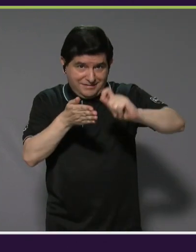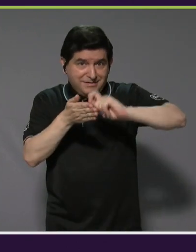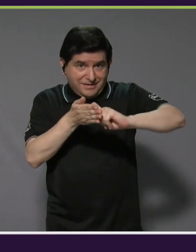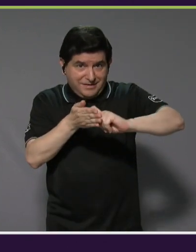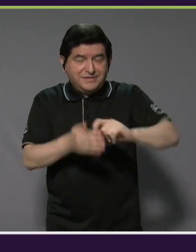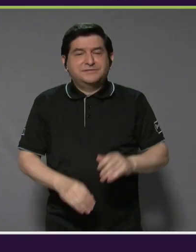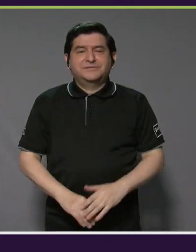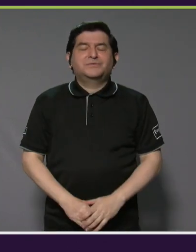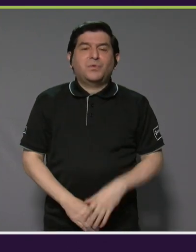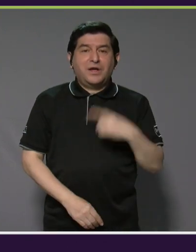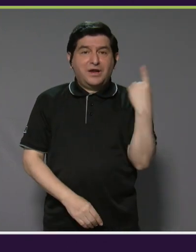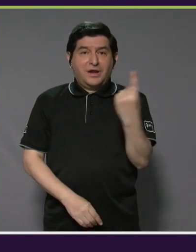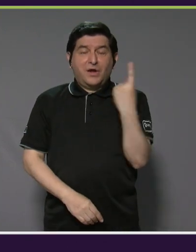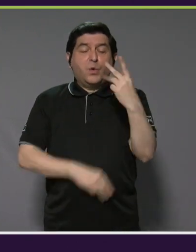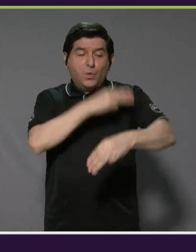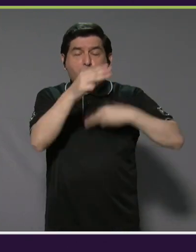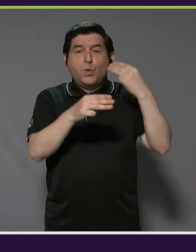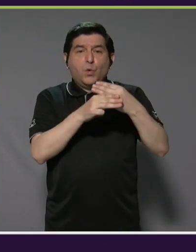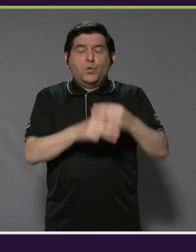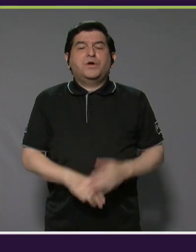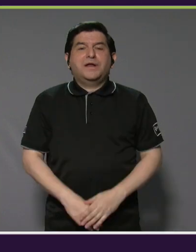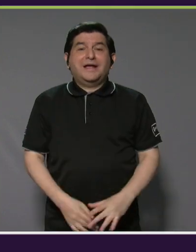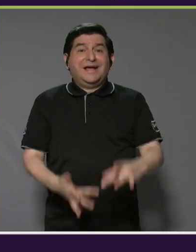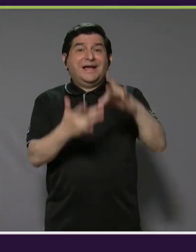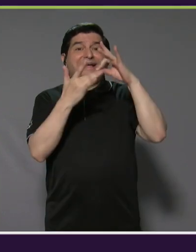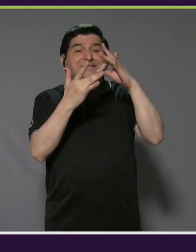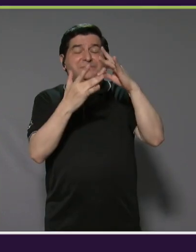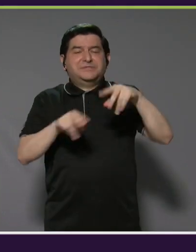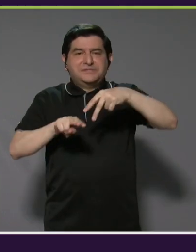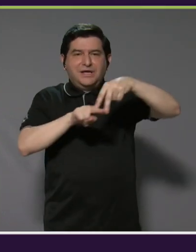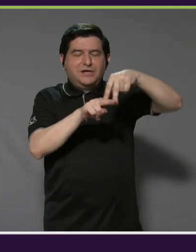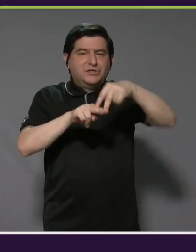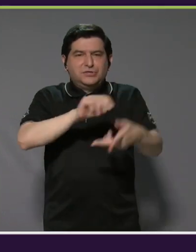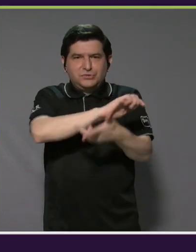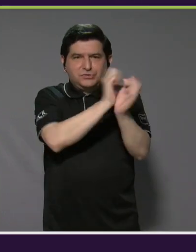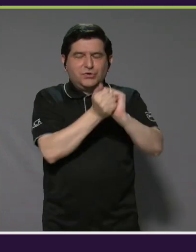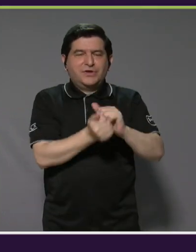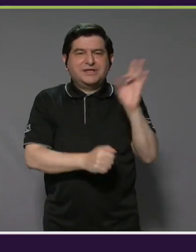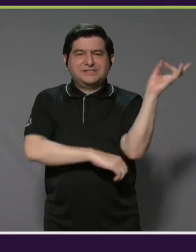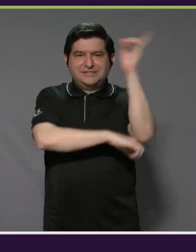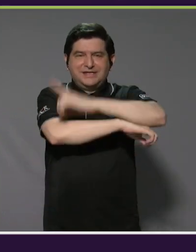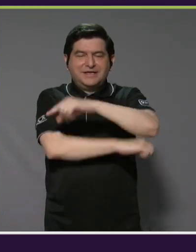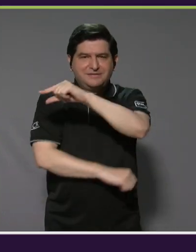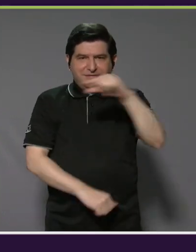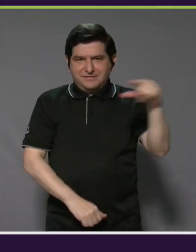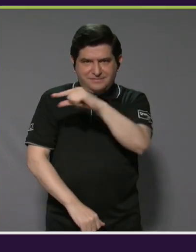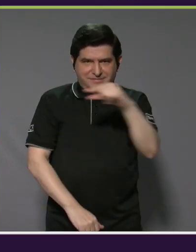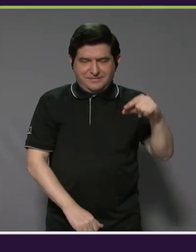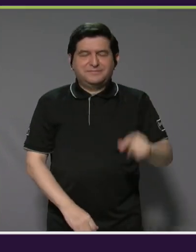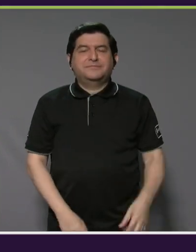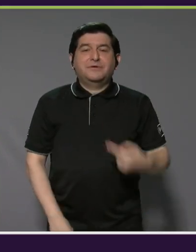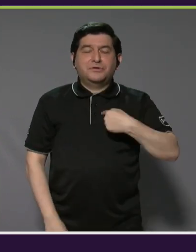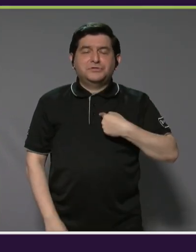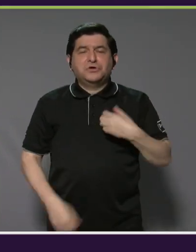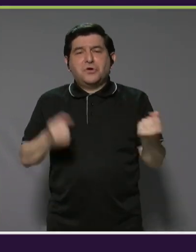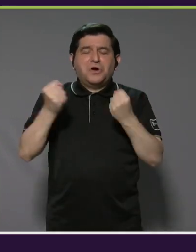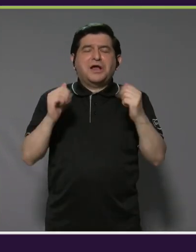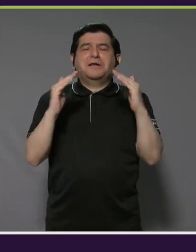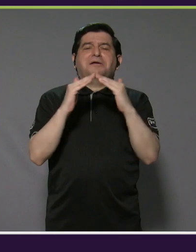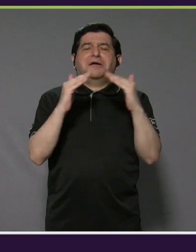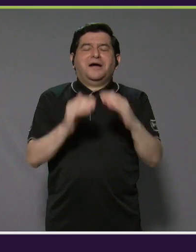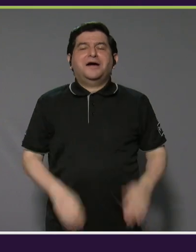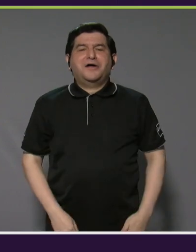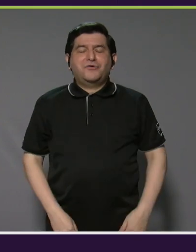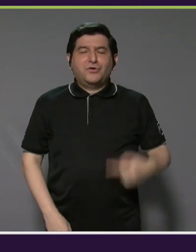Que es la única en el mundo que hace exclusivamente surf adaptado los siete días de la semana. Como viví en mi carro un tiempo,